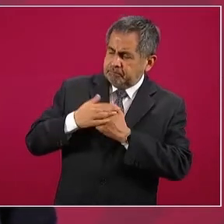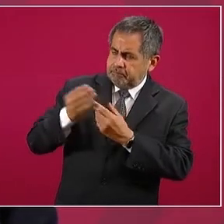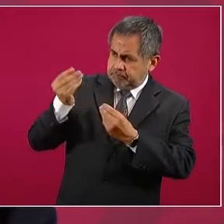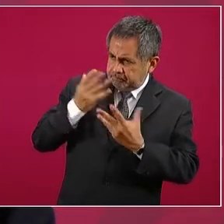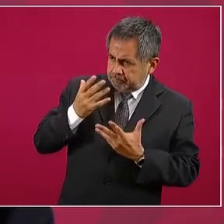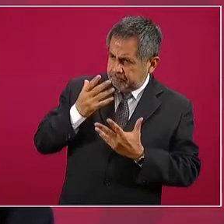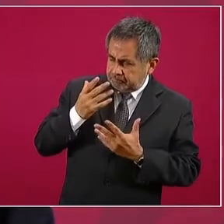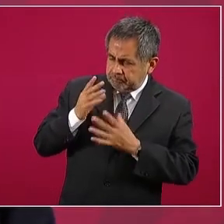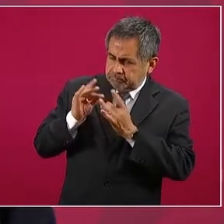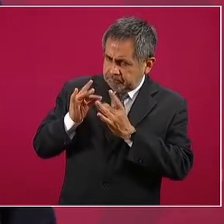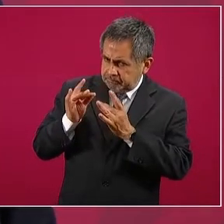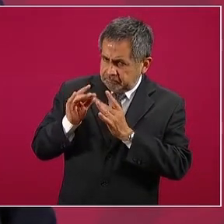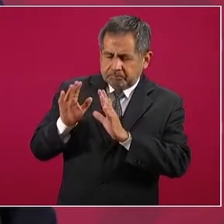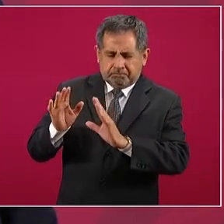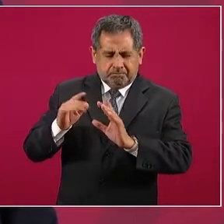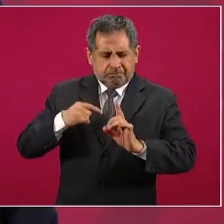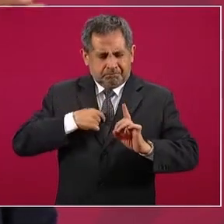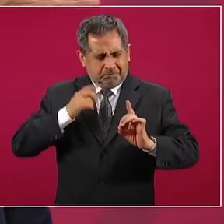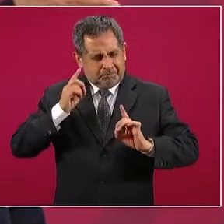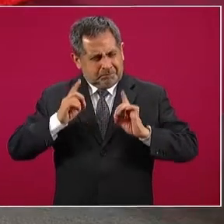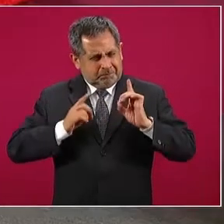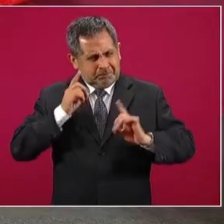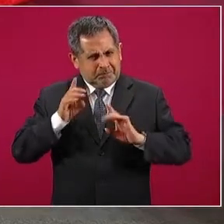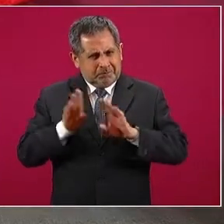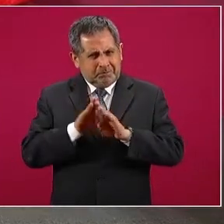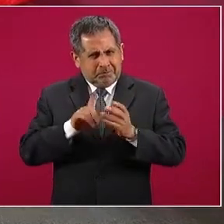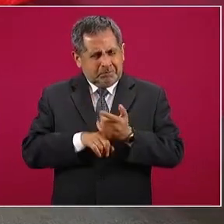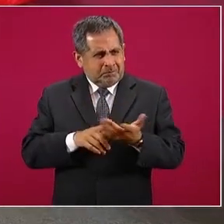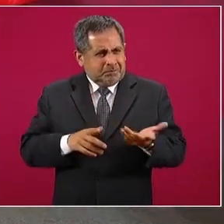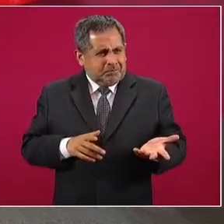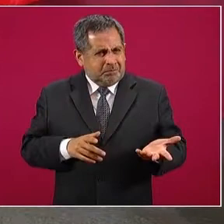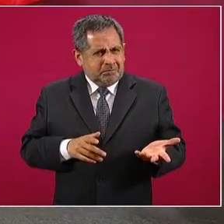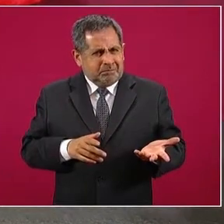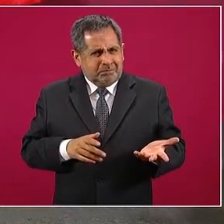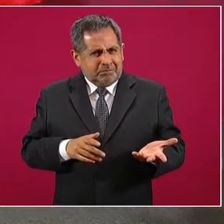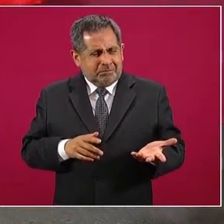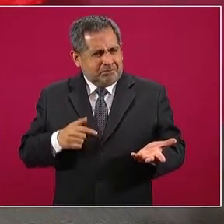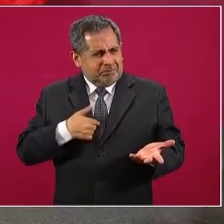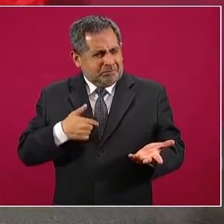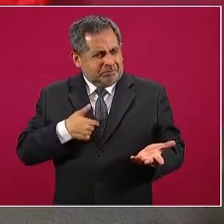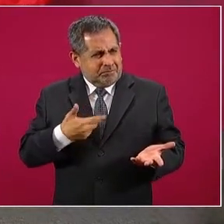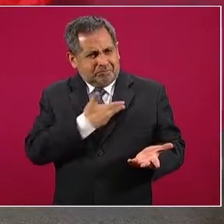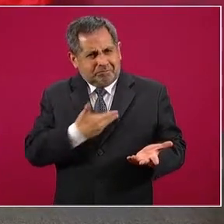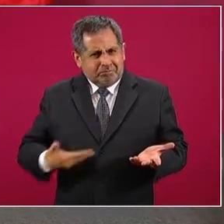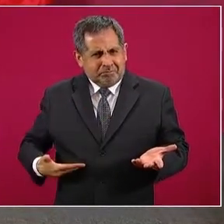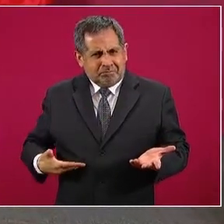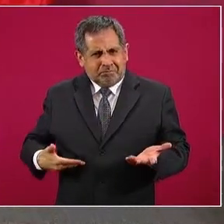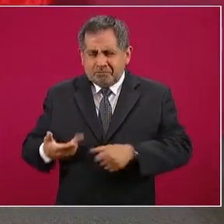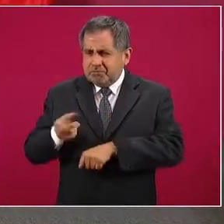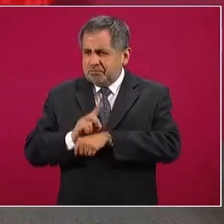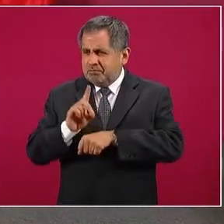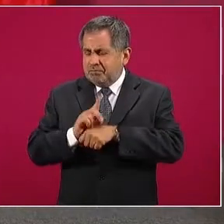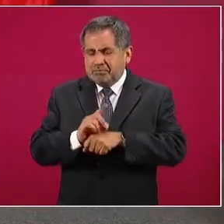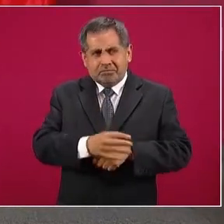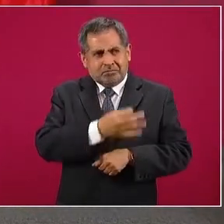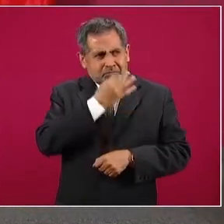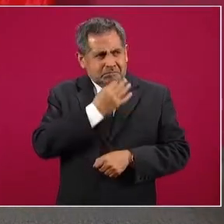elaborada la investigación, como si yo estoy aquí todos los días